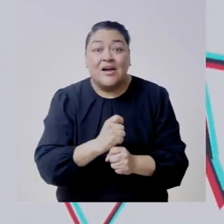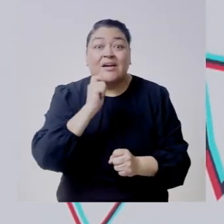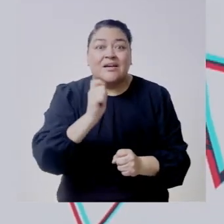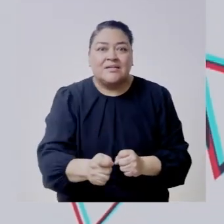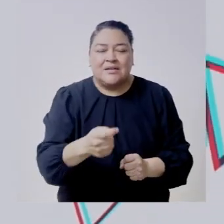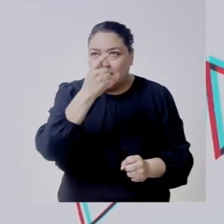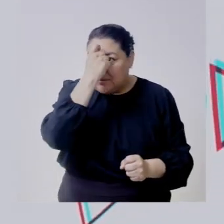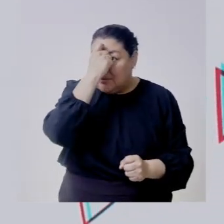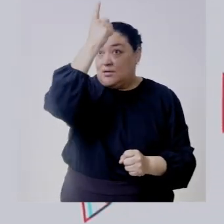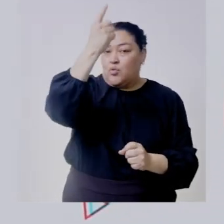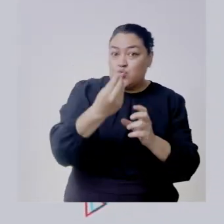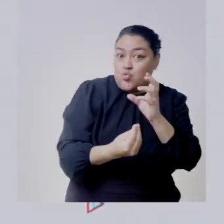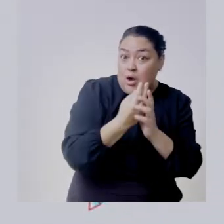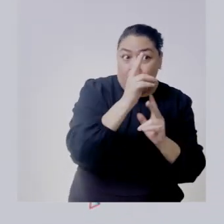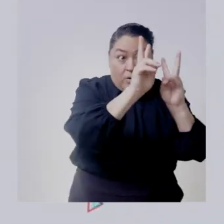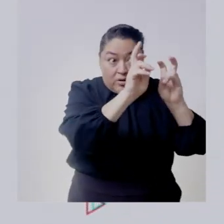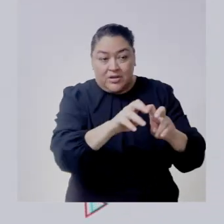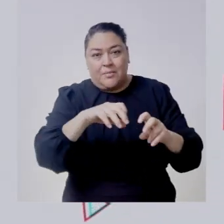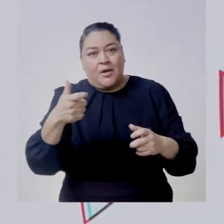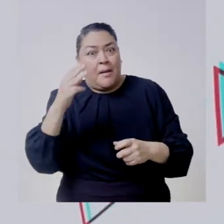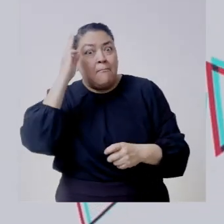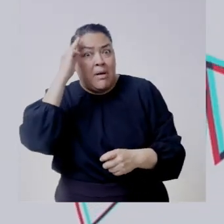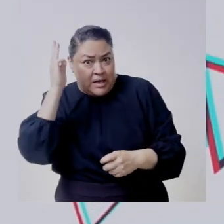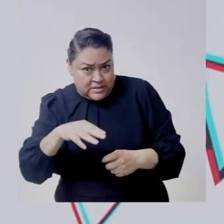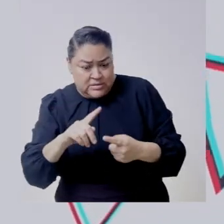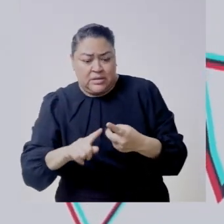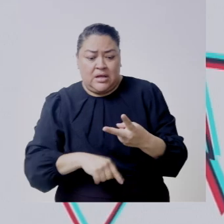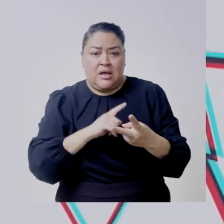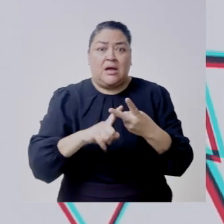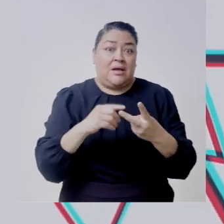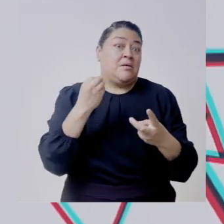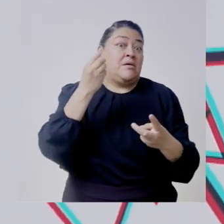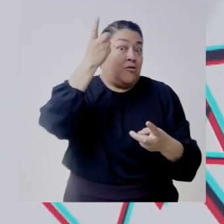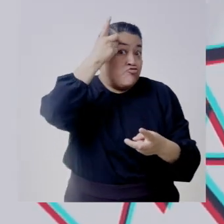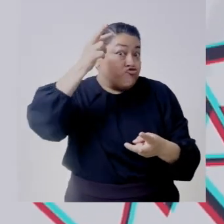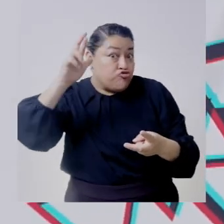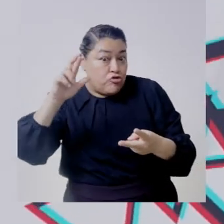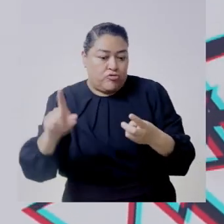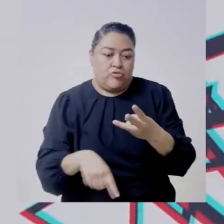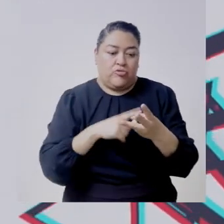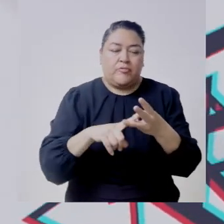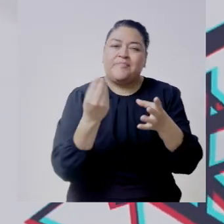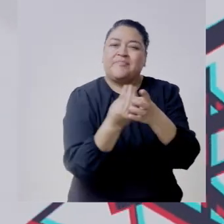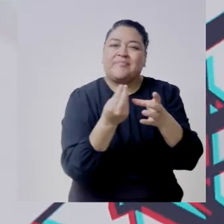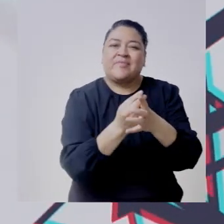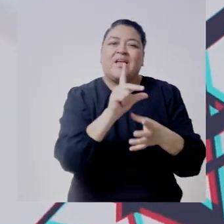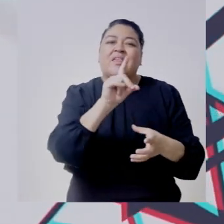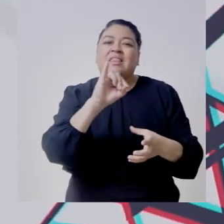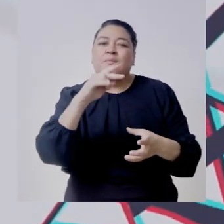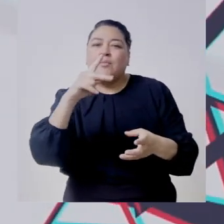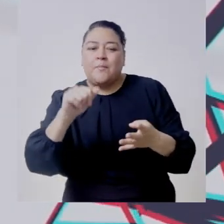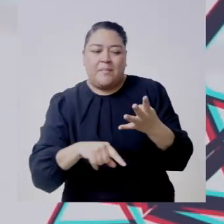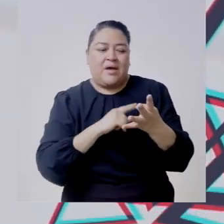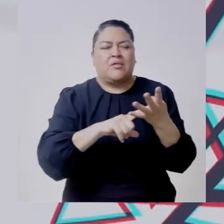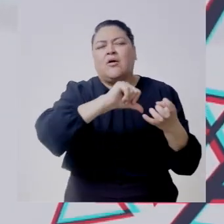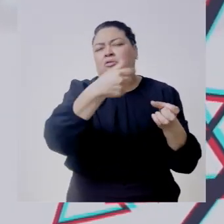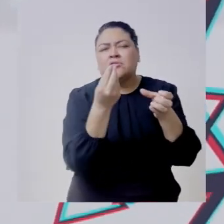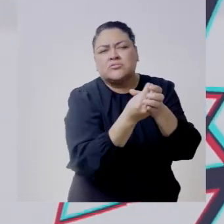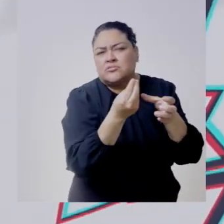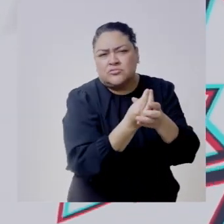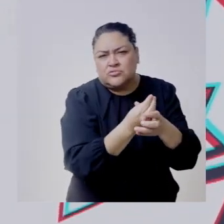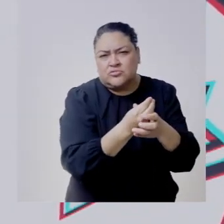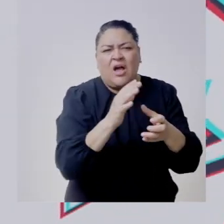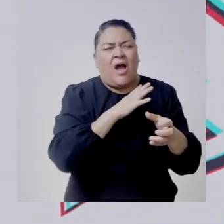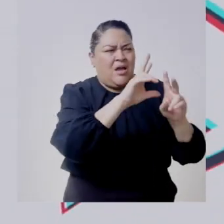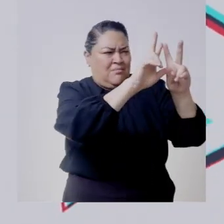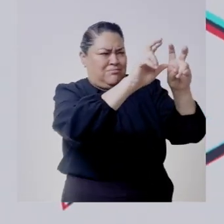innovado hemos ofrecido posgrados tenemos maestrías tenemos doctorados diplomados cursos auto ejecutables y muchas